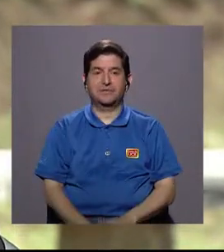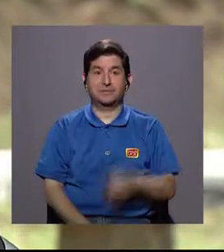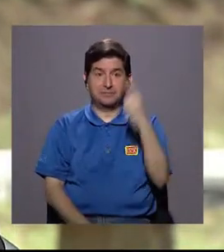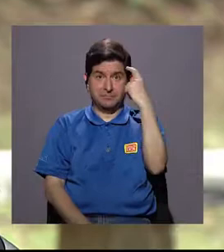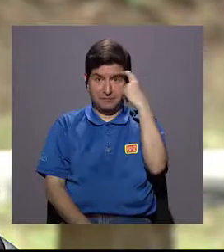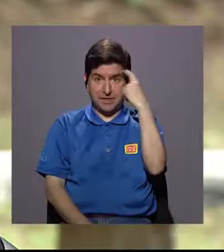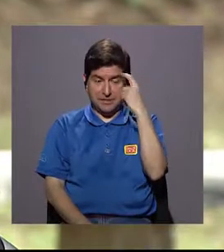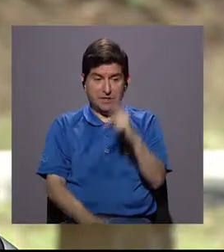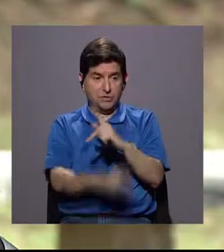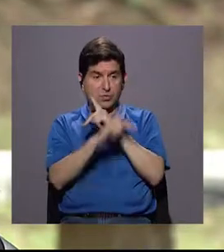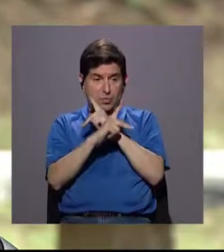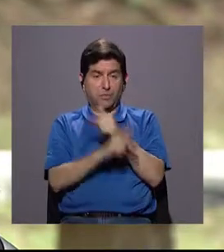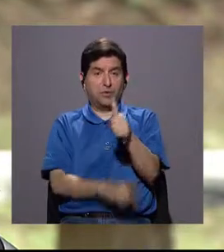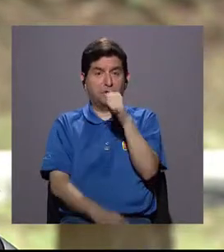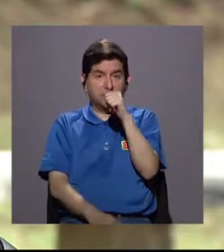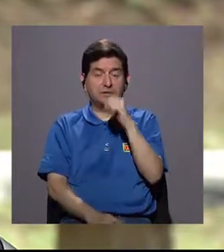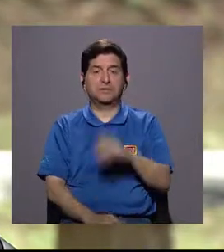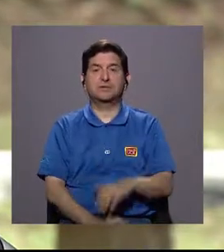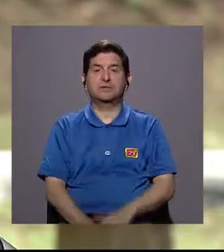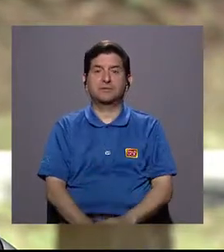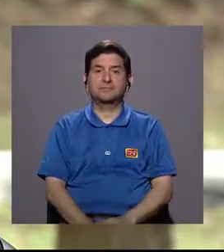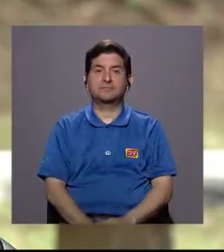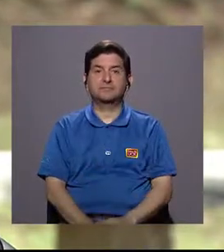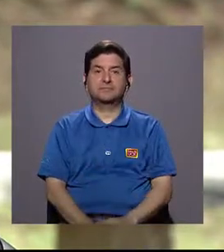para proteger el recurso.